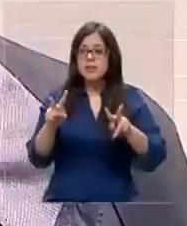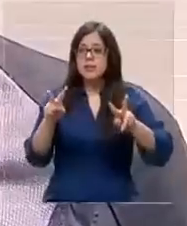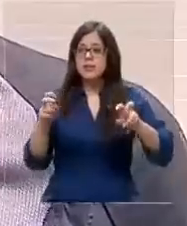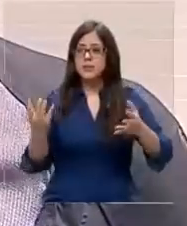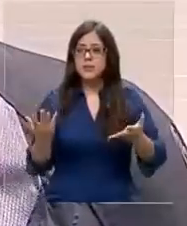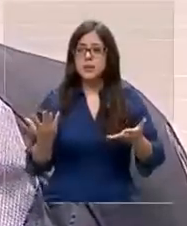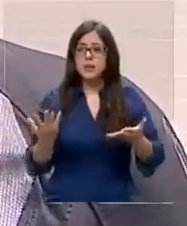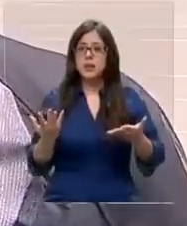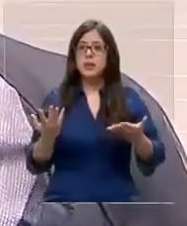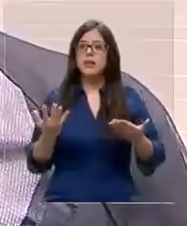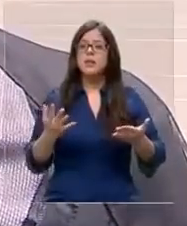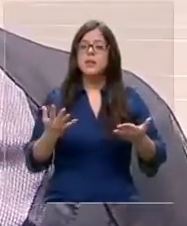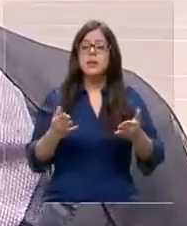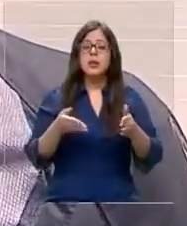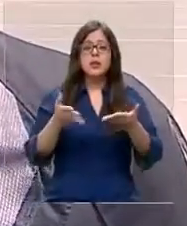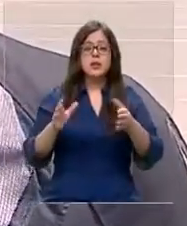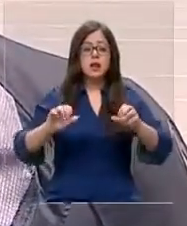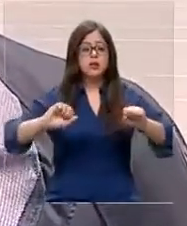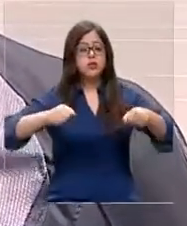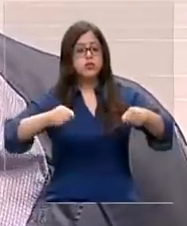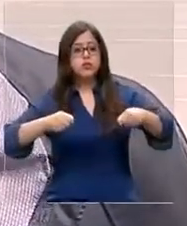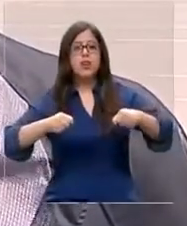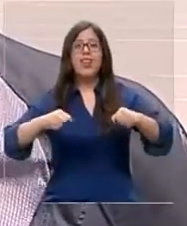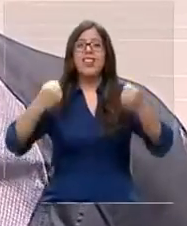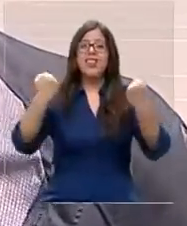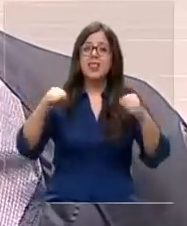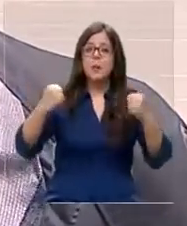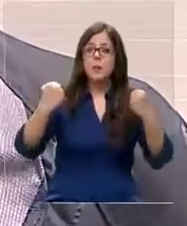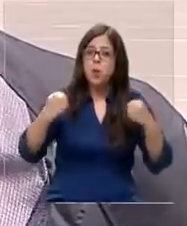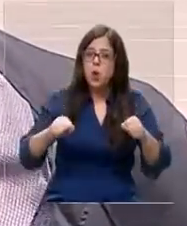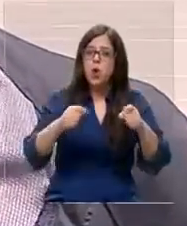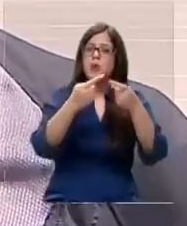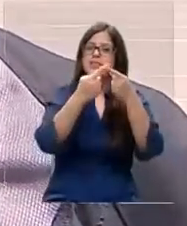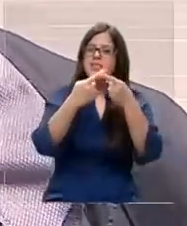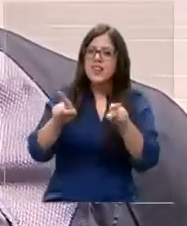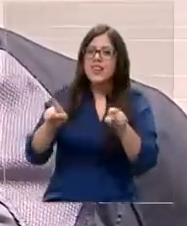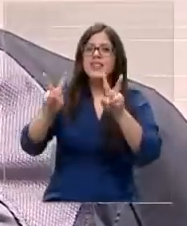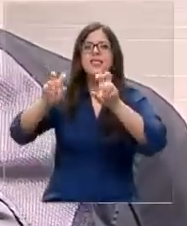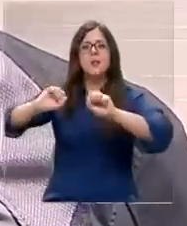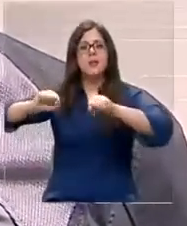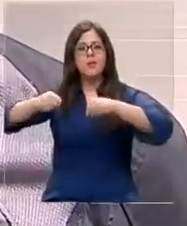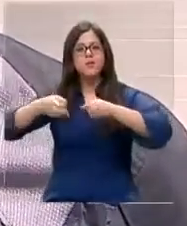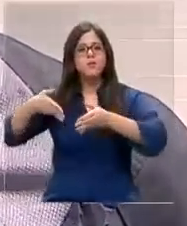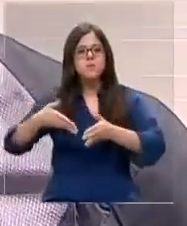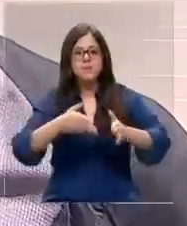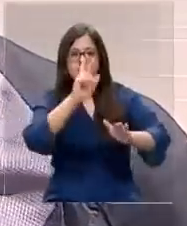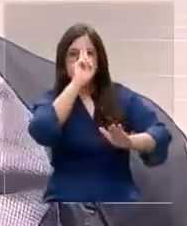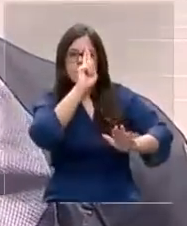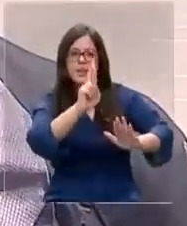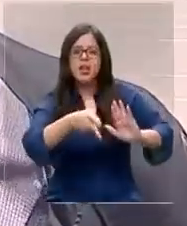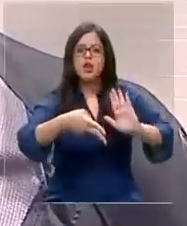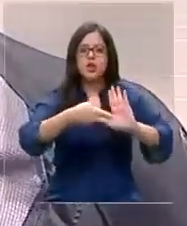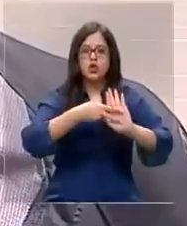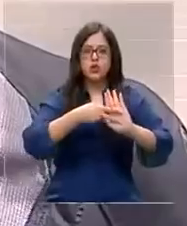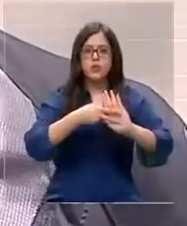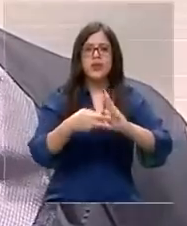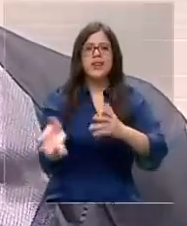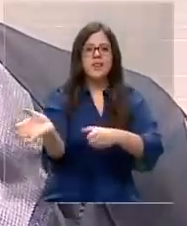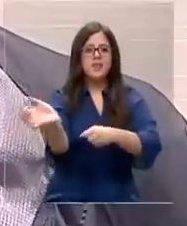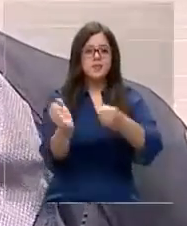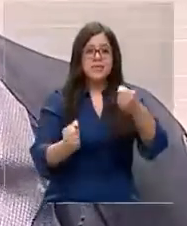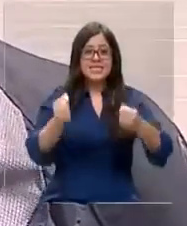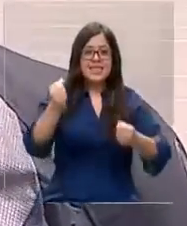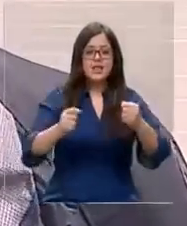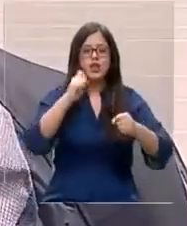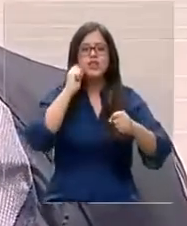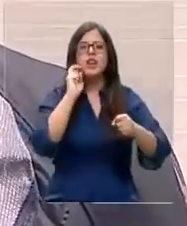tránsito deportivo para hacer acrobacias y también un tránsito que se va a hacer en la vía pública, que es respetando todas las normas de tránsito que nos va a llevar